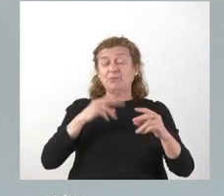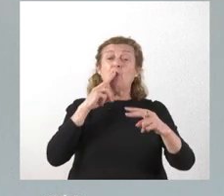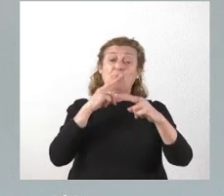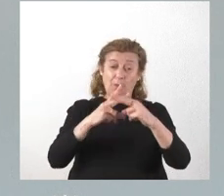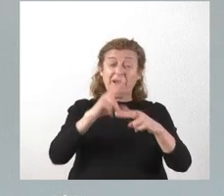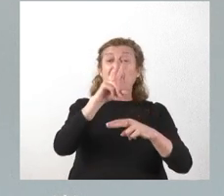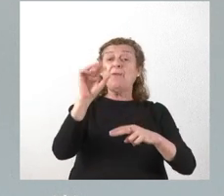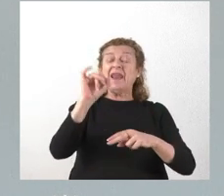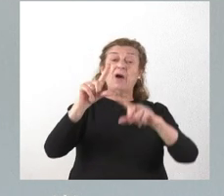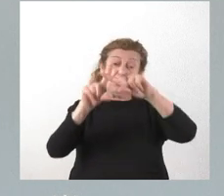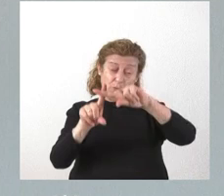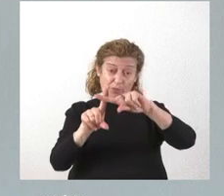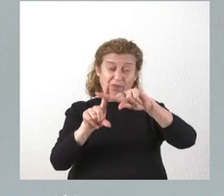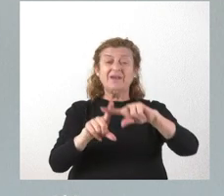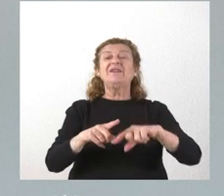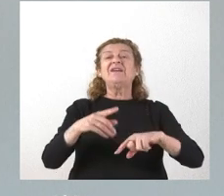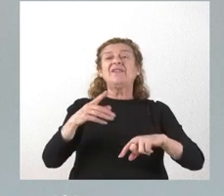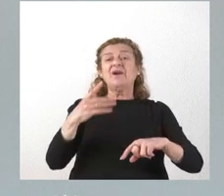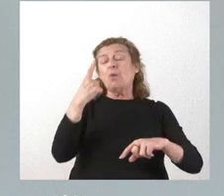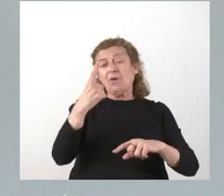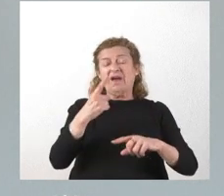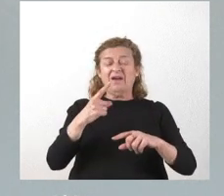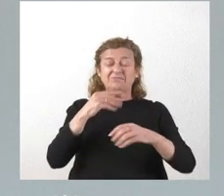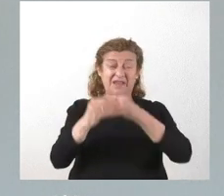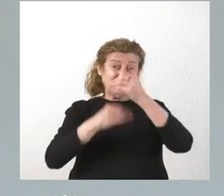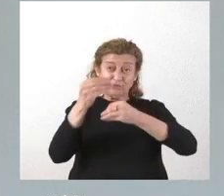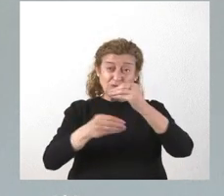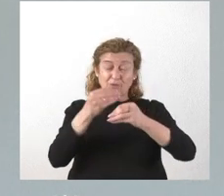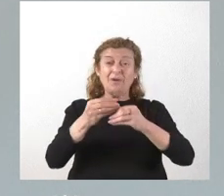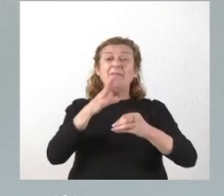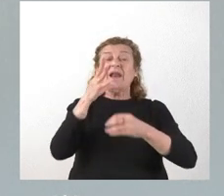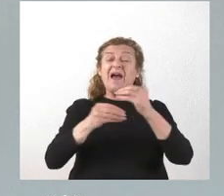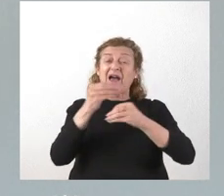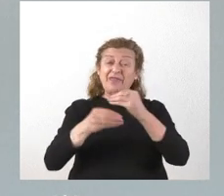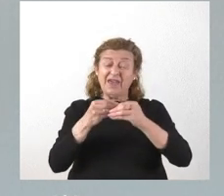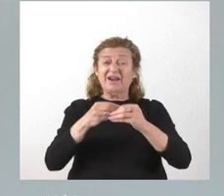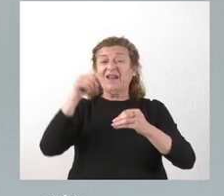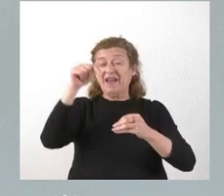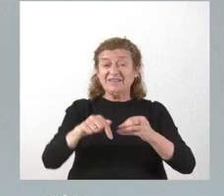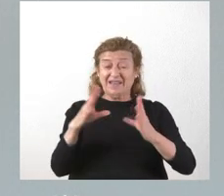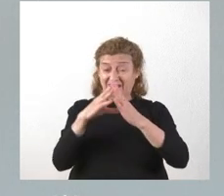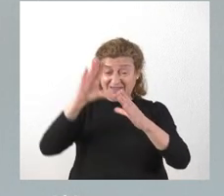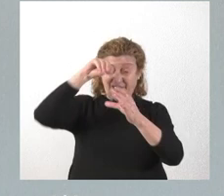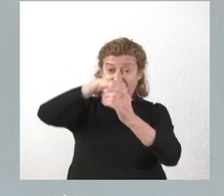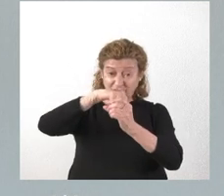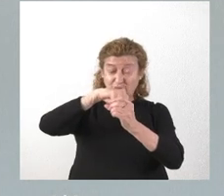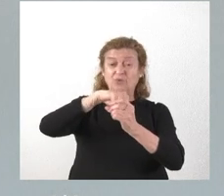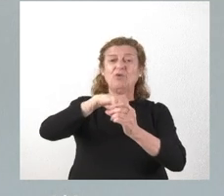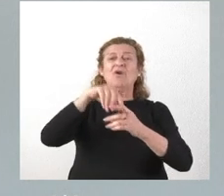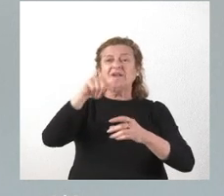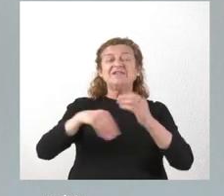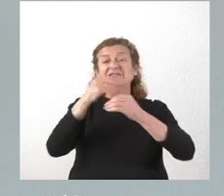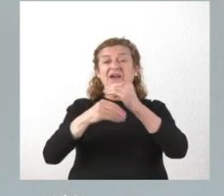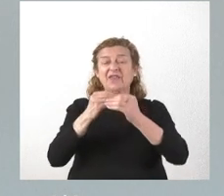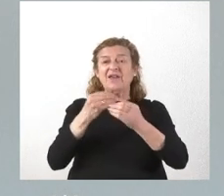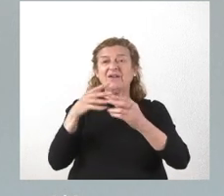idéntico nombre. Se trata de una actuación a realizar en esta iglesia y que se realizará